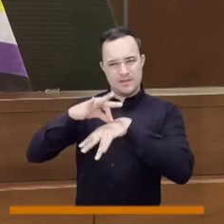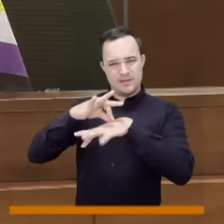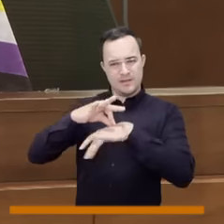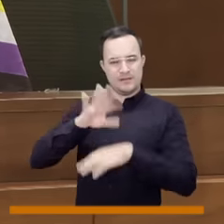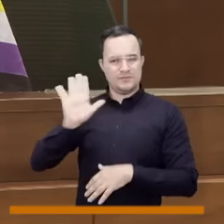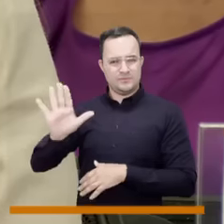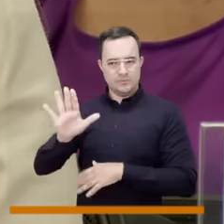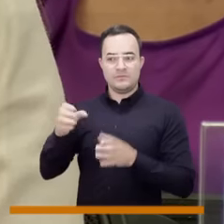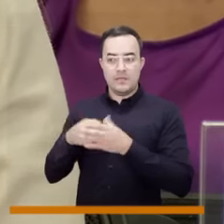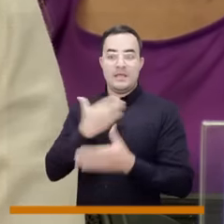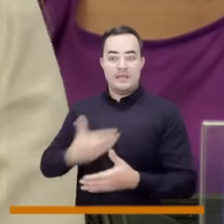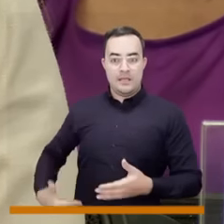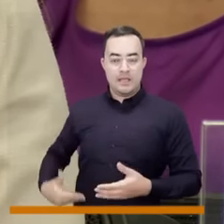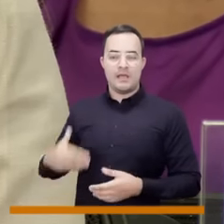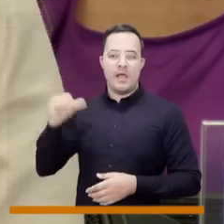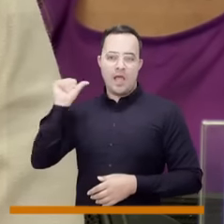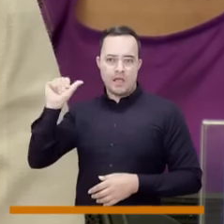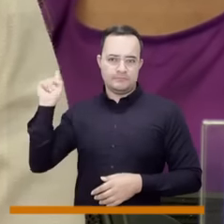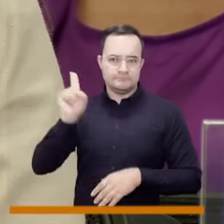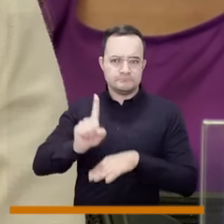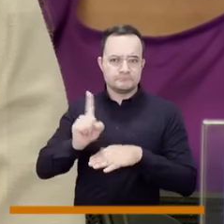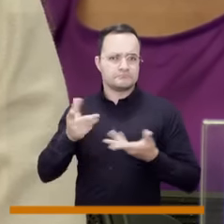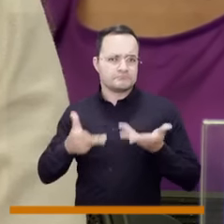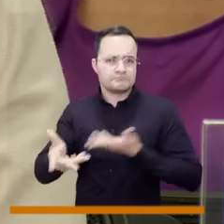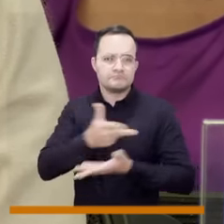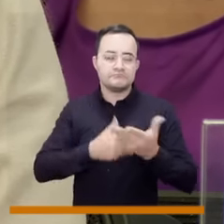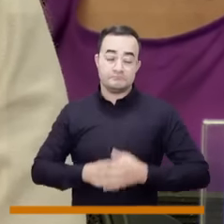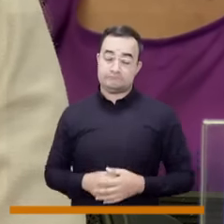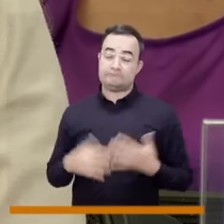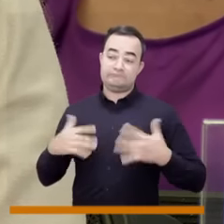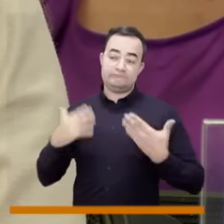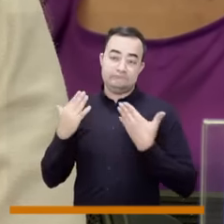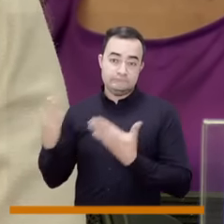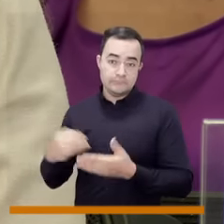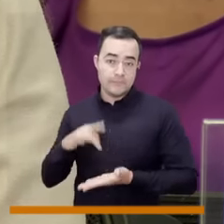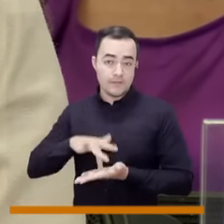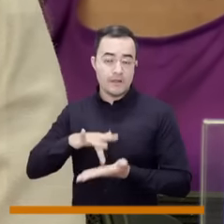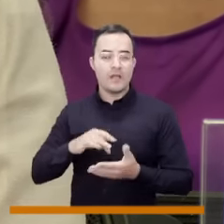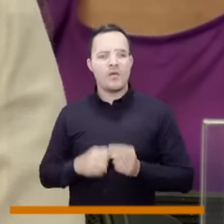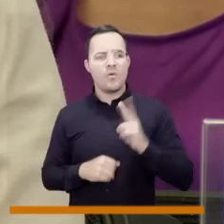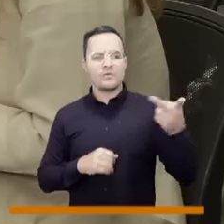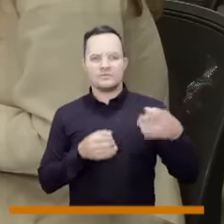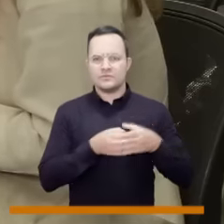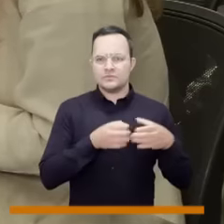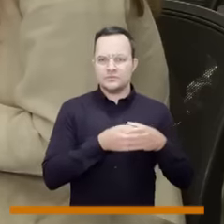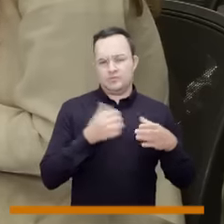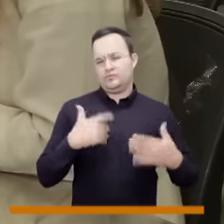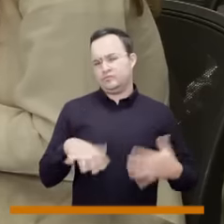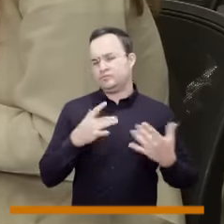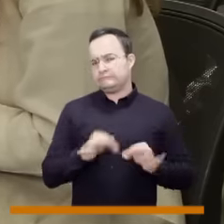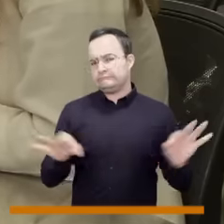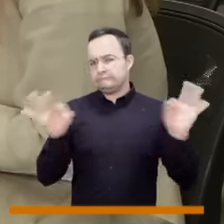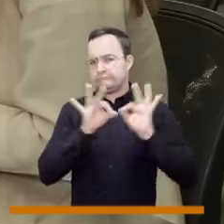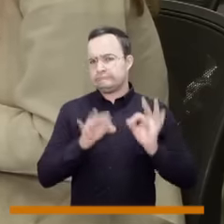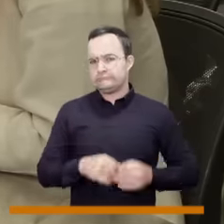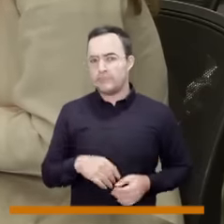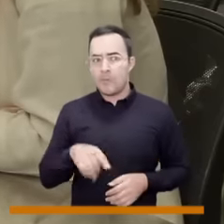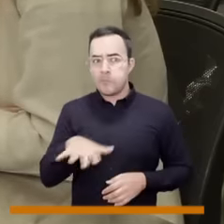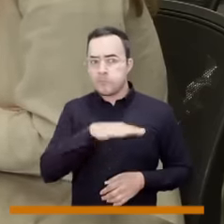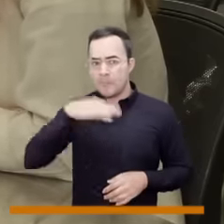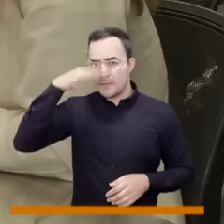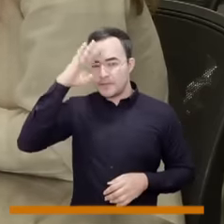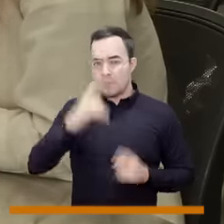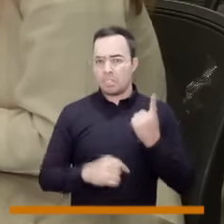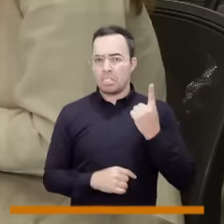de la Asociación Colombiana de Neurología en medio de la sesión, contamos con la participación de una asociación muy